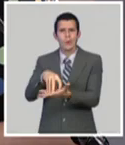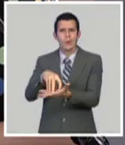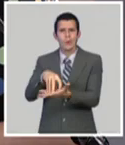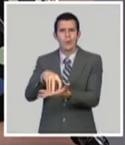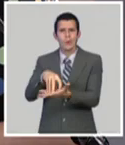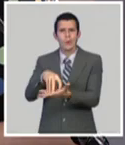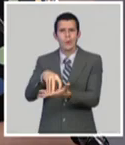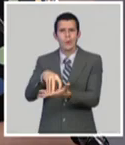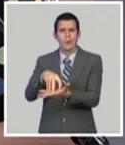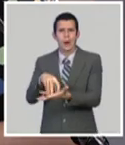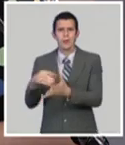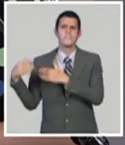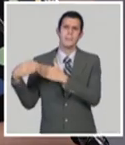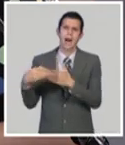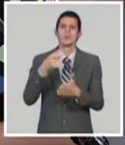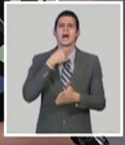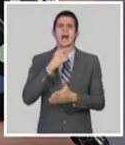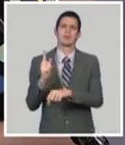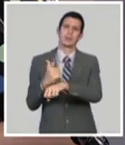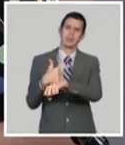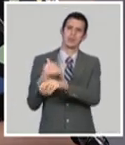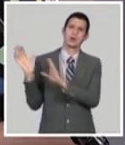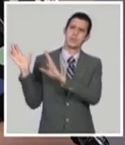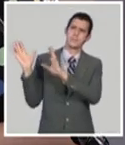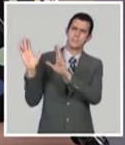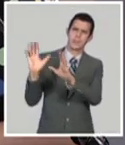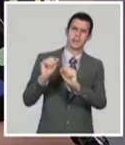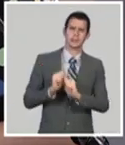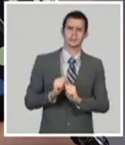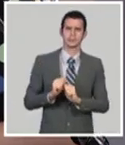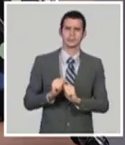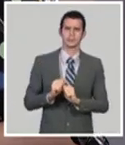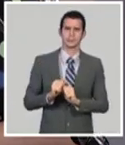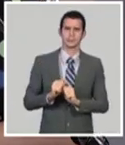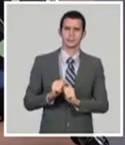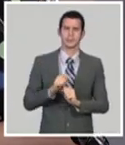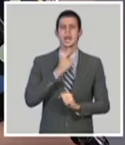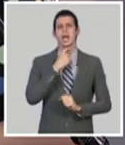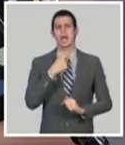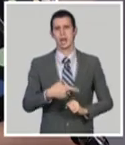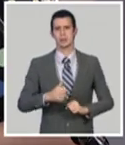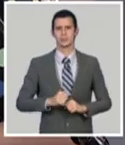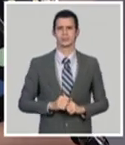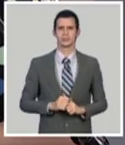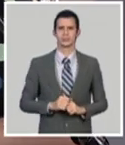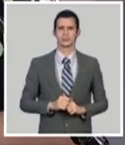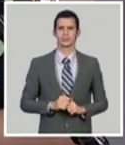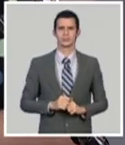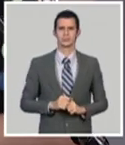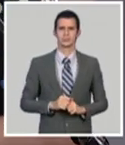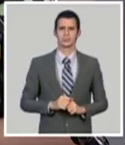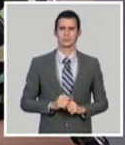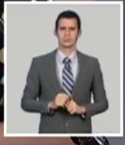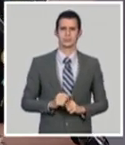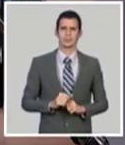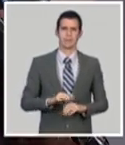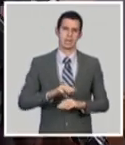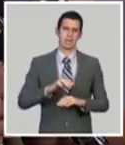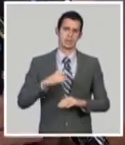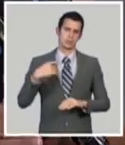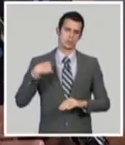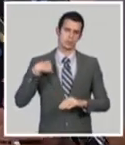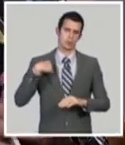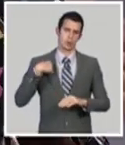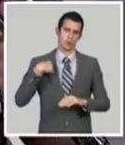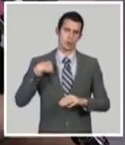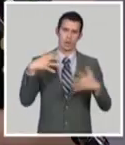Por si una persona recibe un paquete, un envío de hasta 200 pesos, antes estaba regulado que era